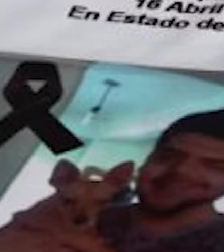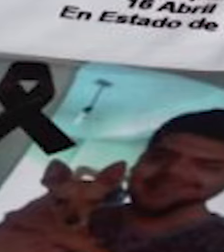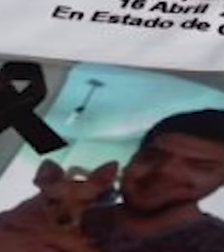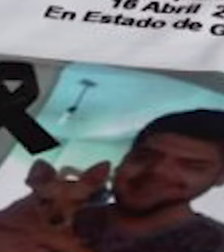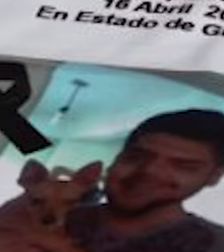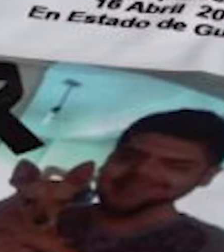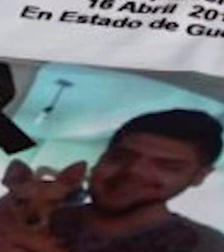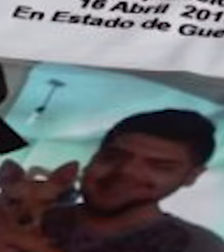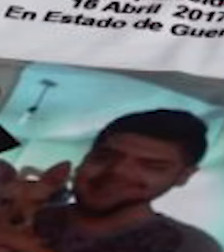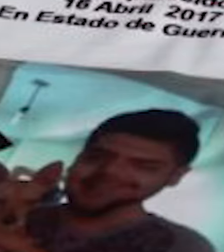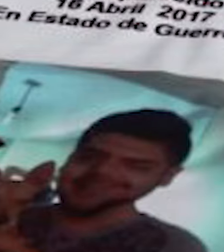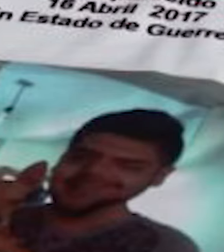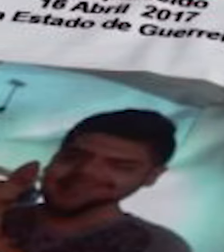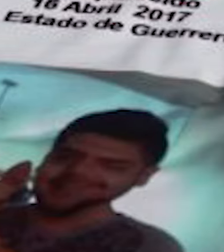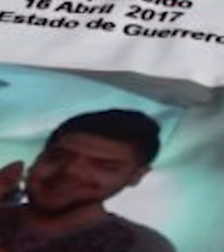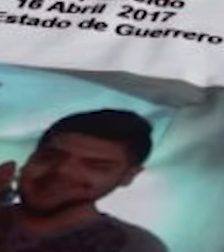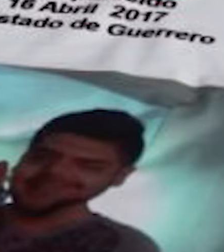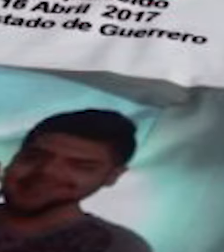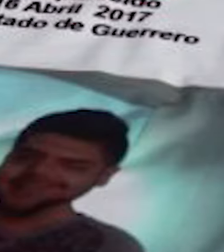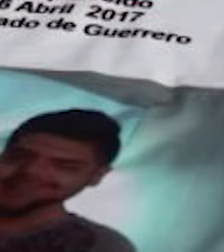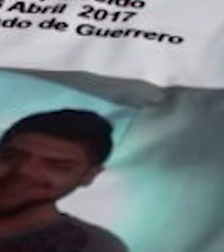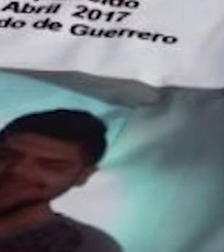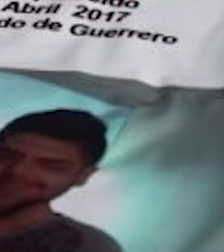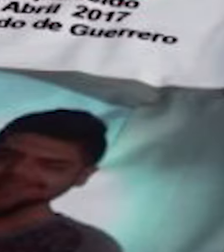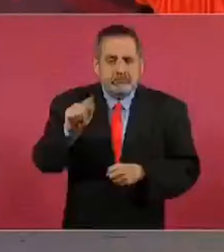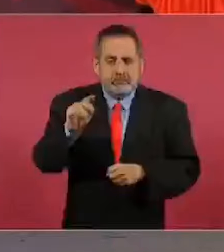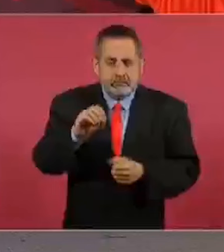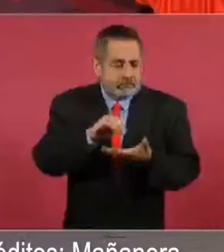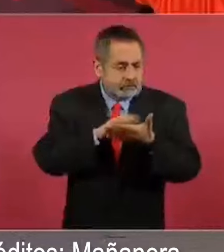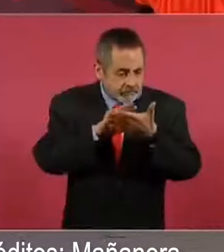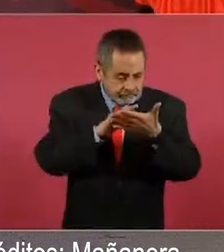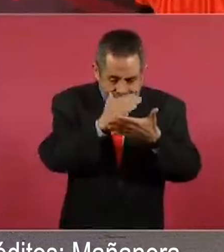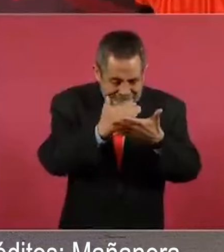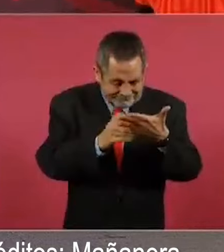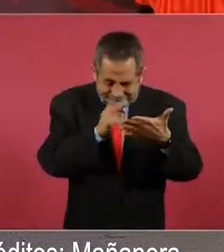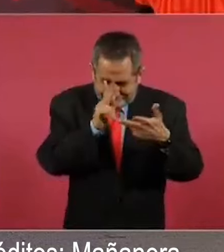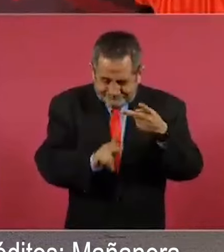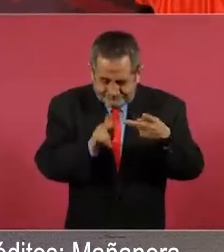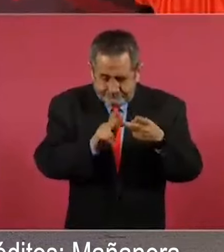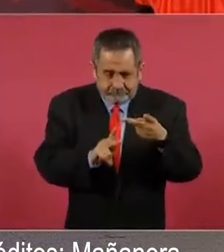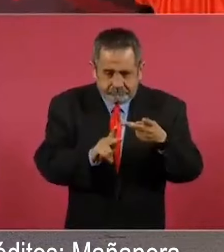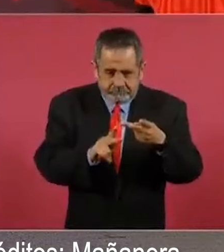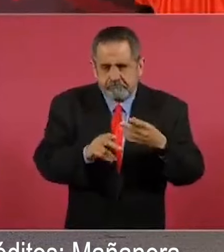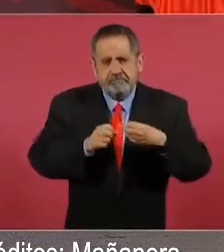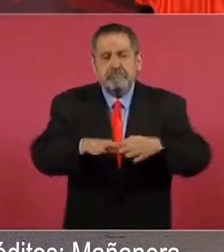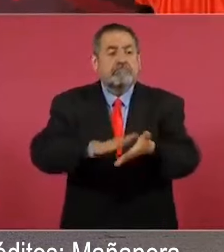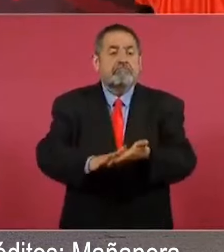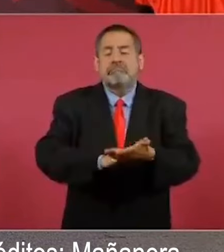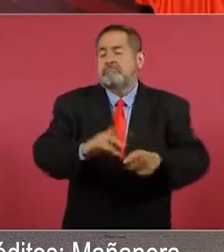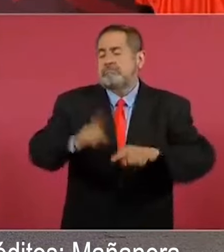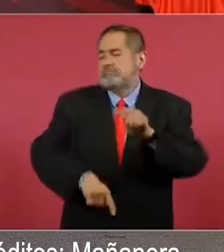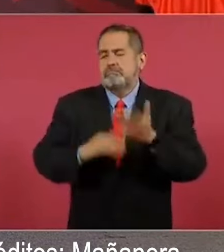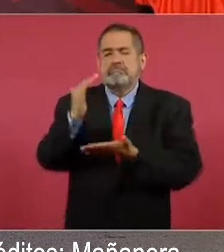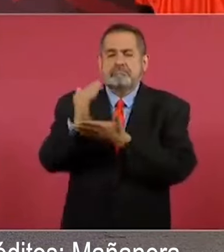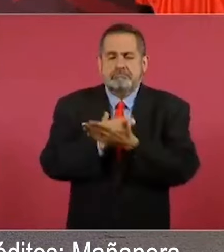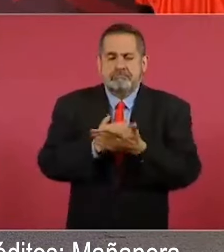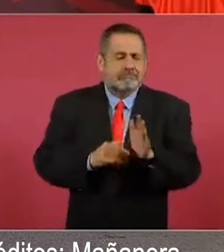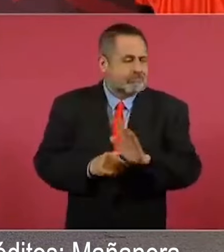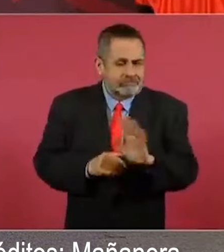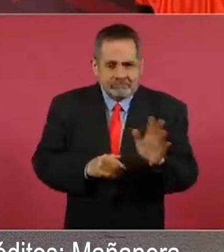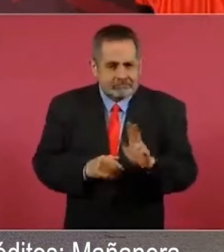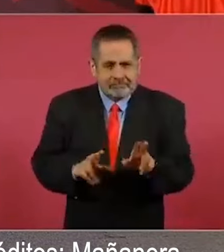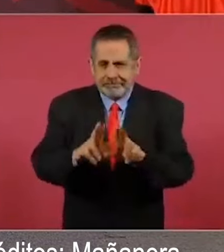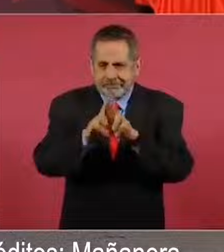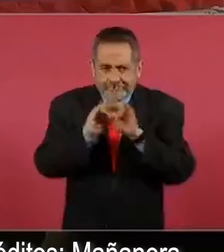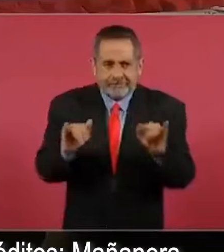aseguró que se verificarán los casos localizados en el censo de su gobierno. Que ya los estemos borrando, no se está borrando